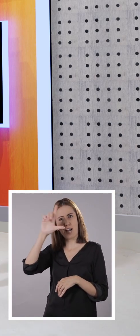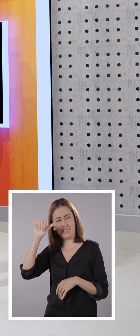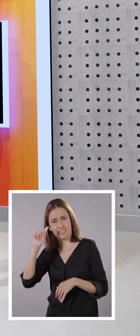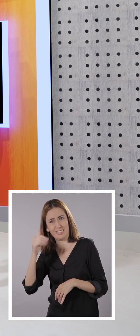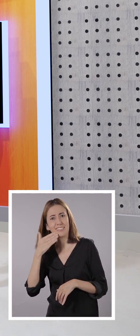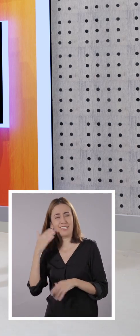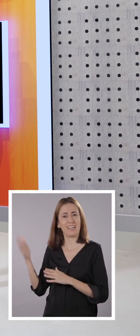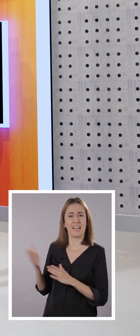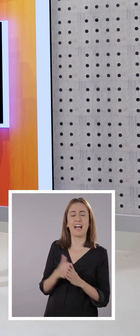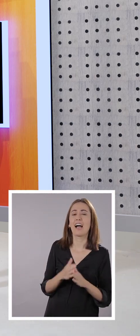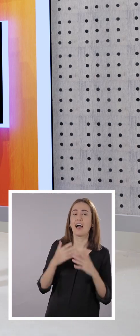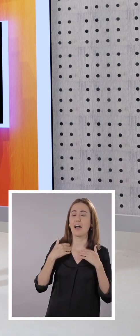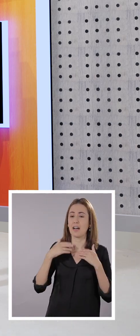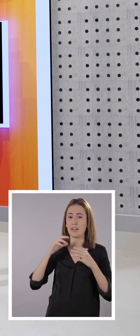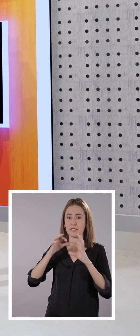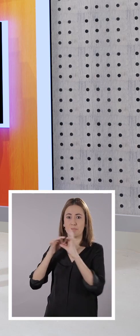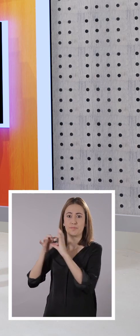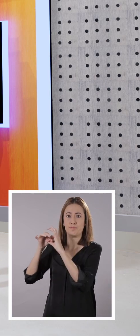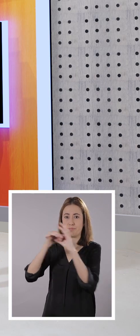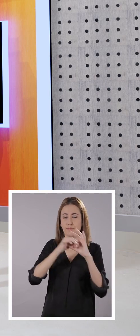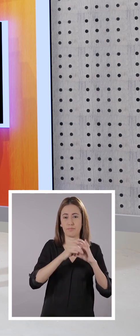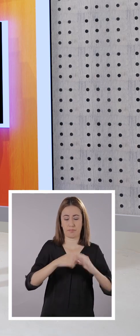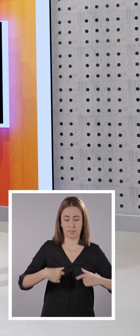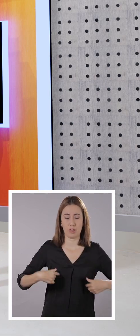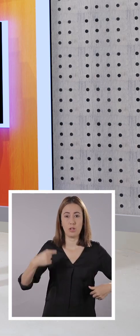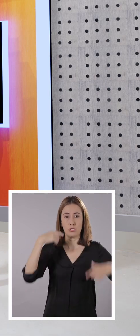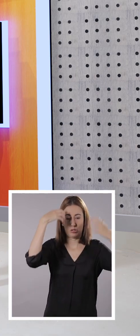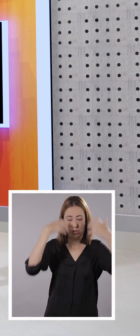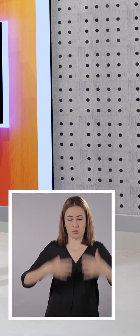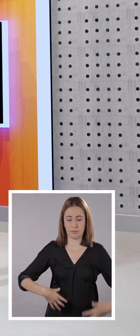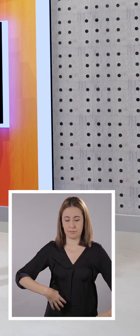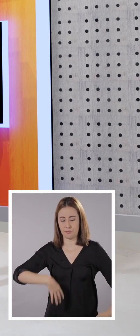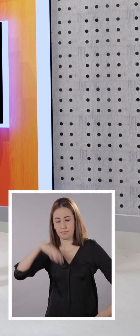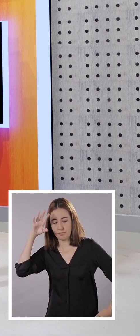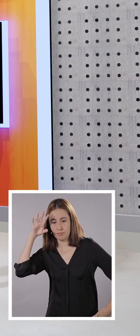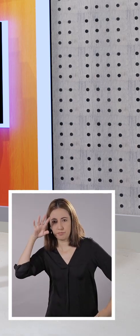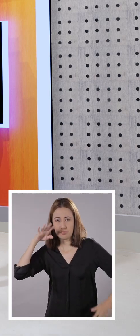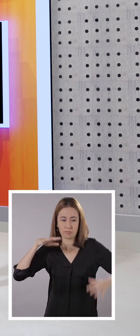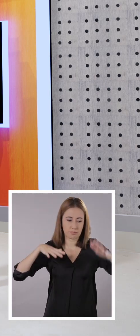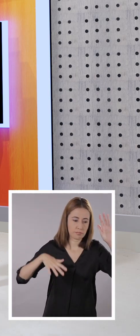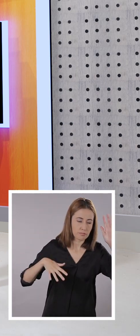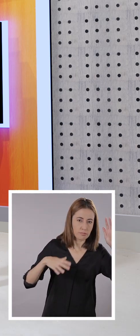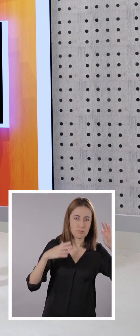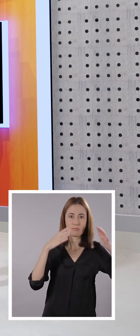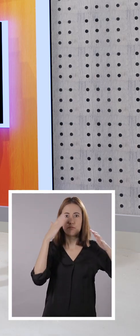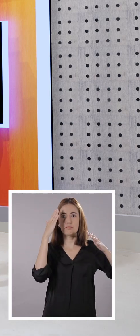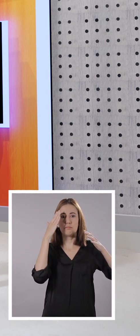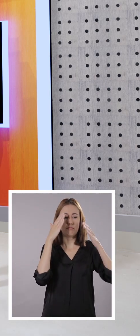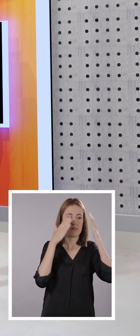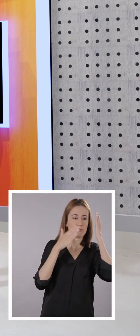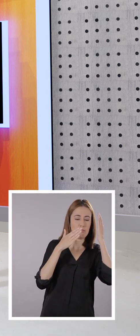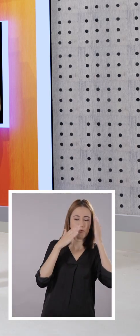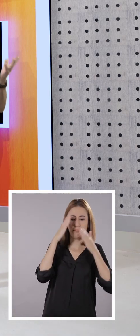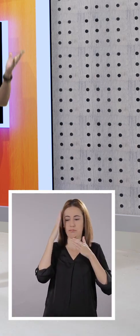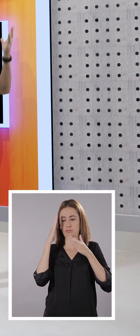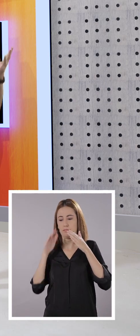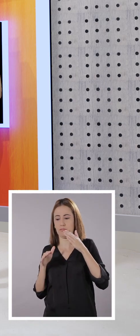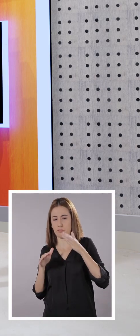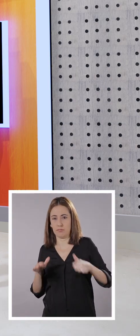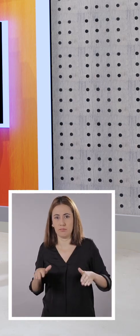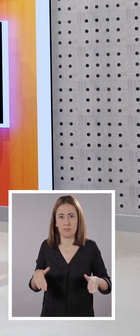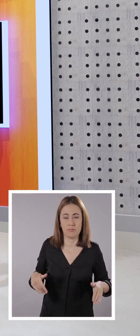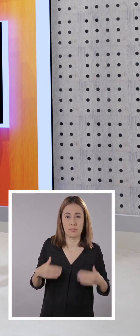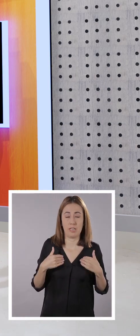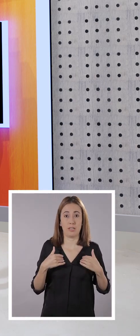colocar a su compañera o su compañero de distintas formas, como si fuese una estatuilla. Y su compañero tenía que respetar la